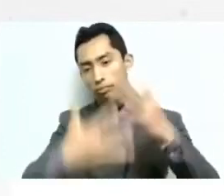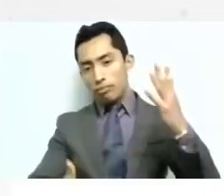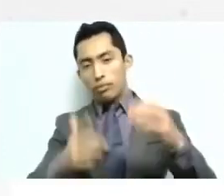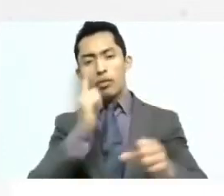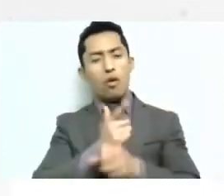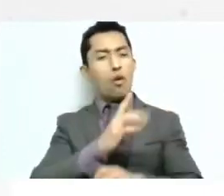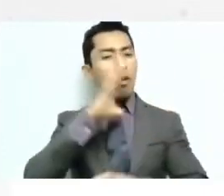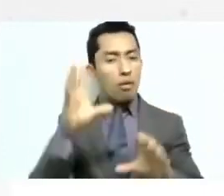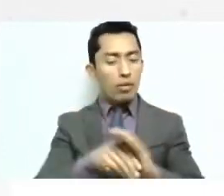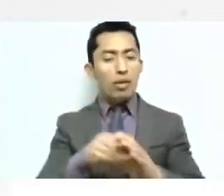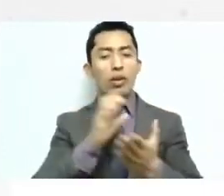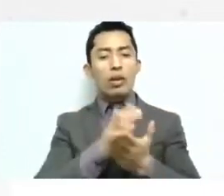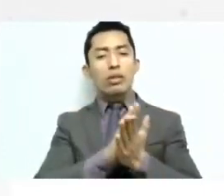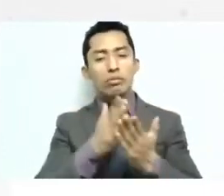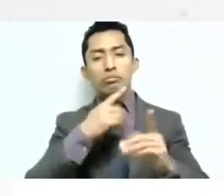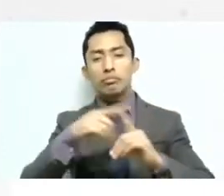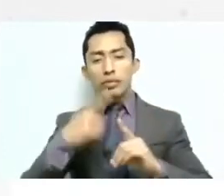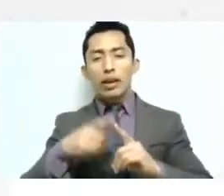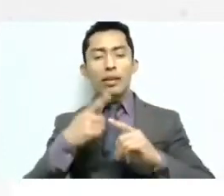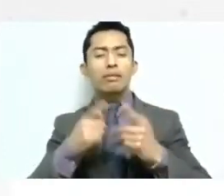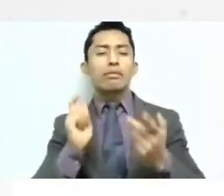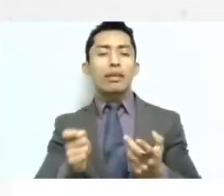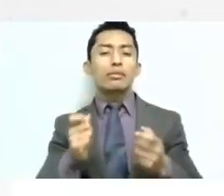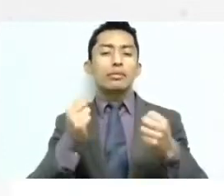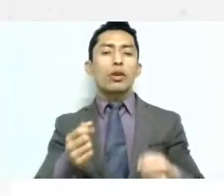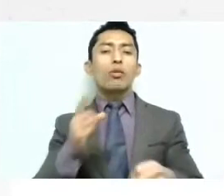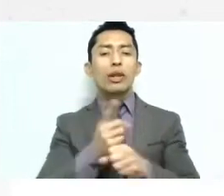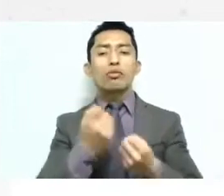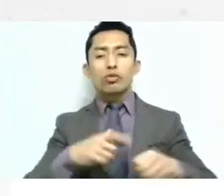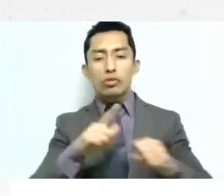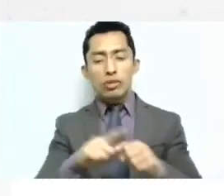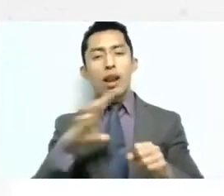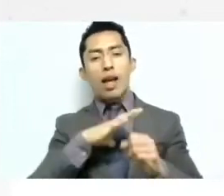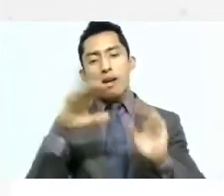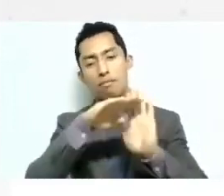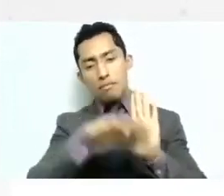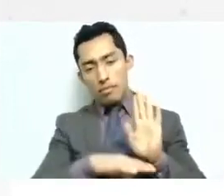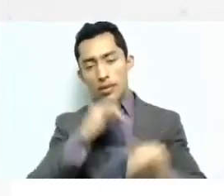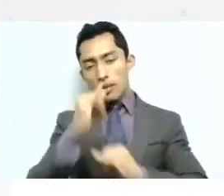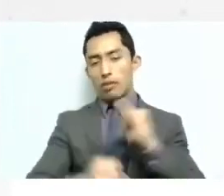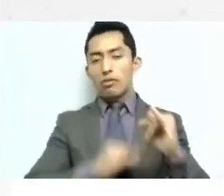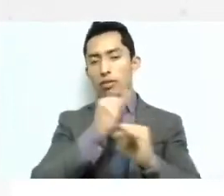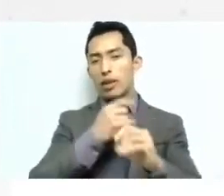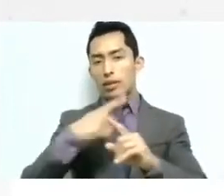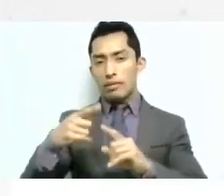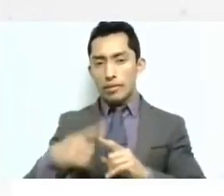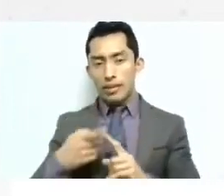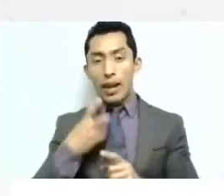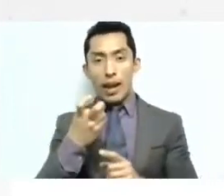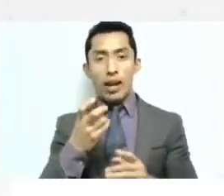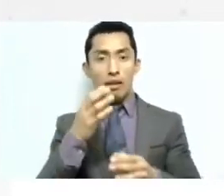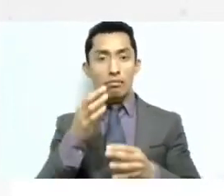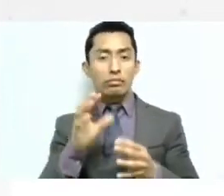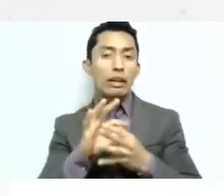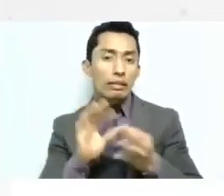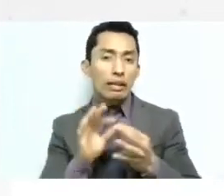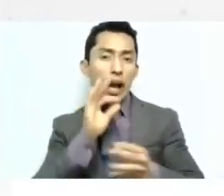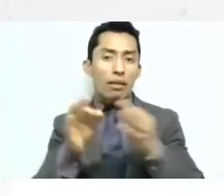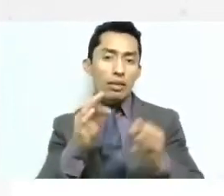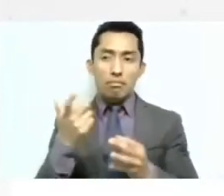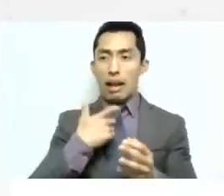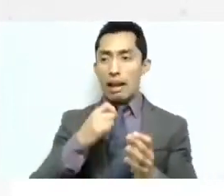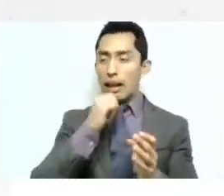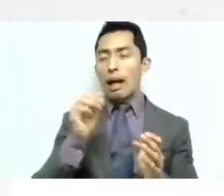encontrar los cuadernos de seguridad social donde está la normativa internacional es dicha esta propaganda política no pagada